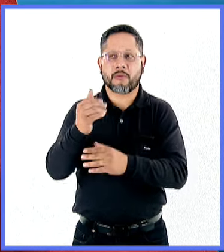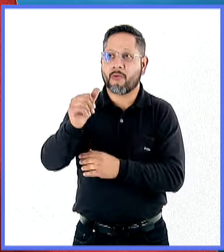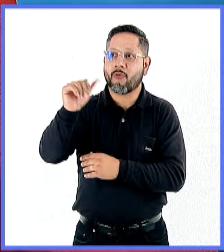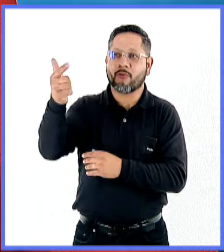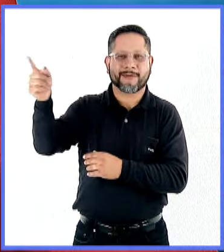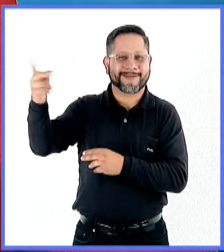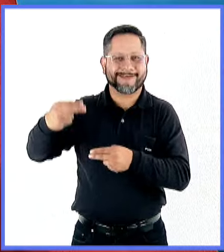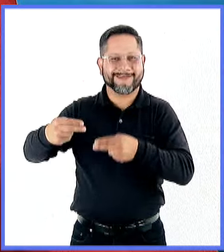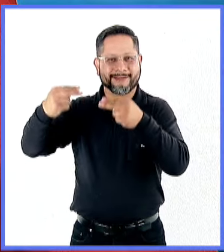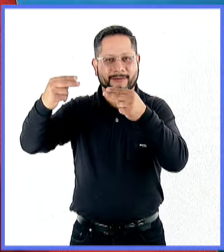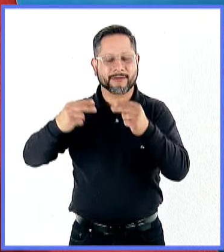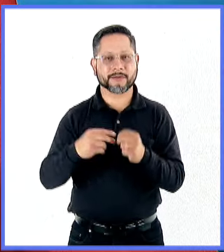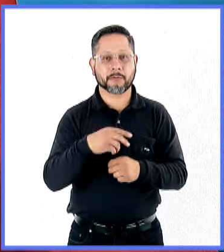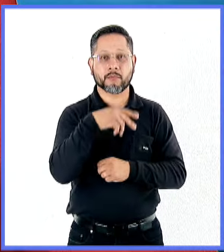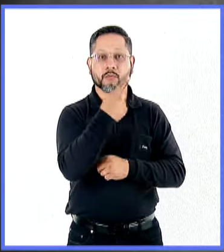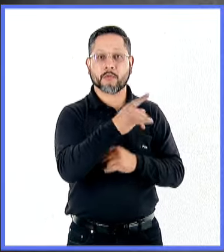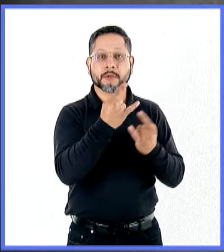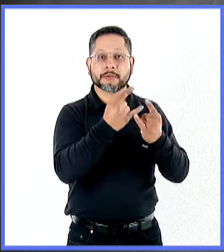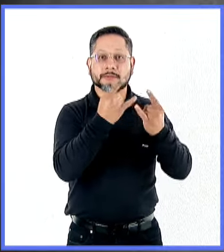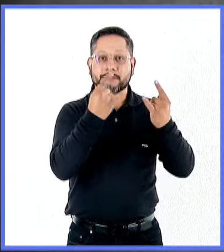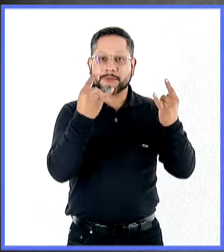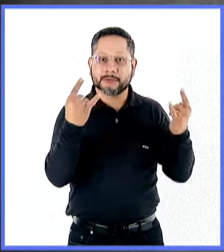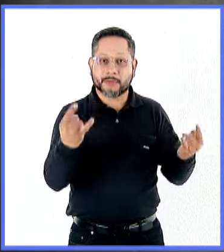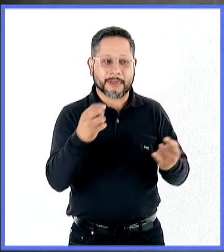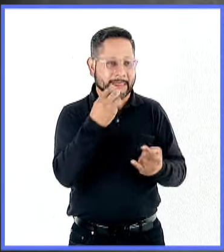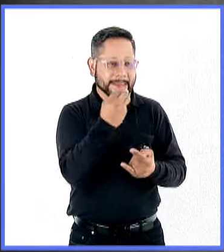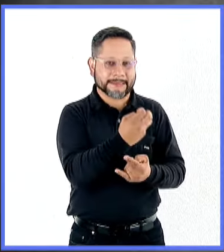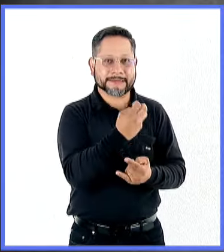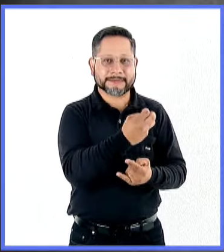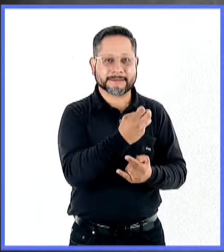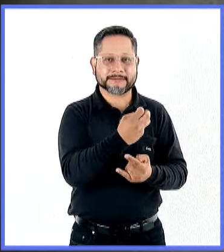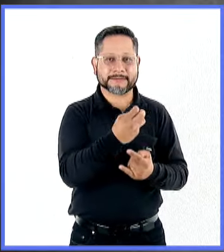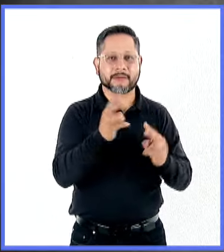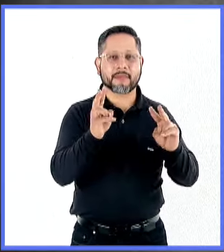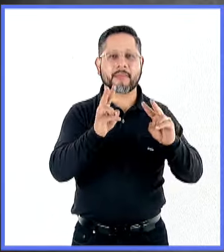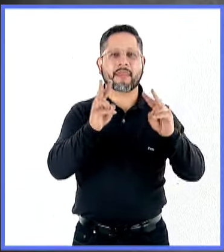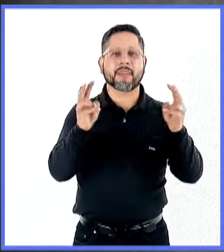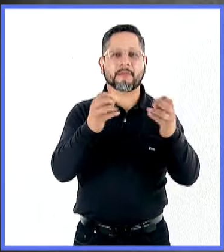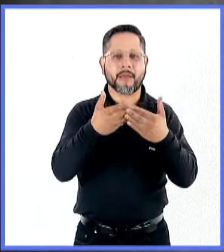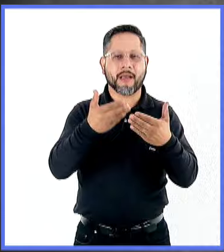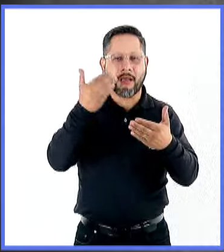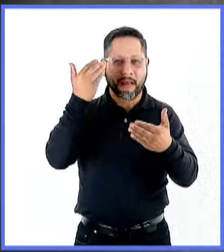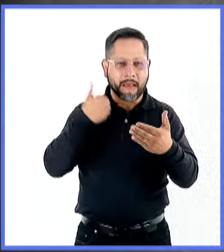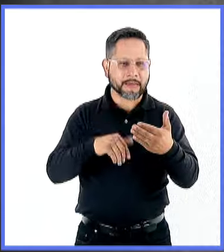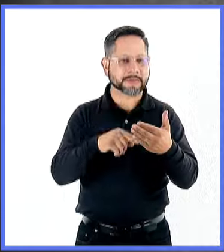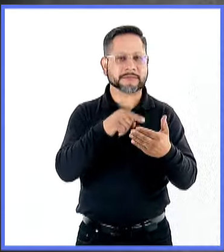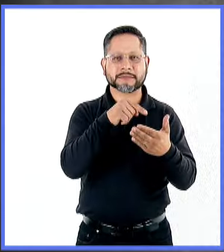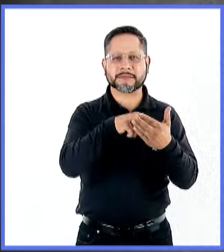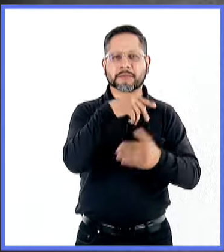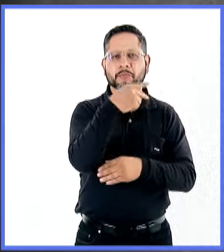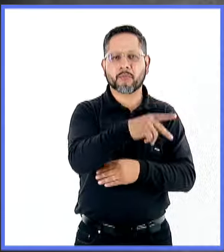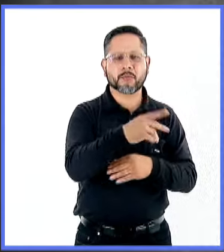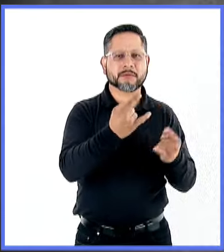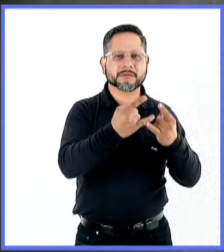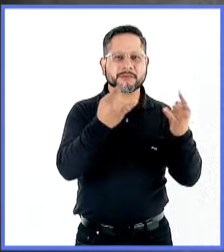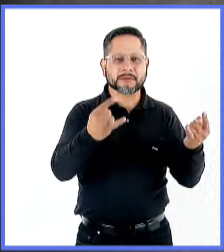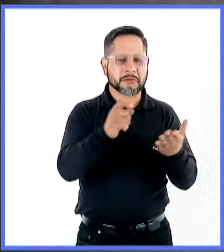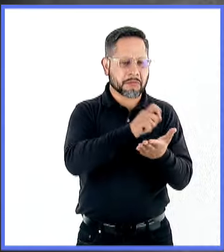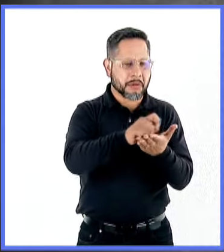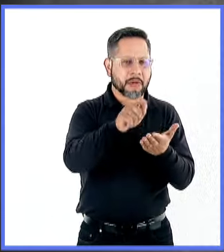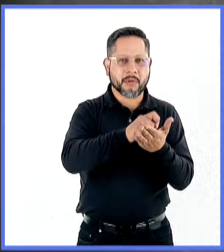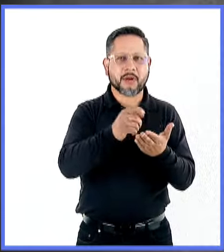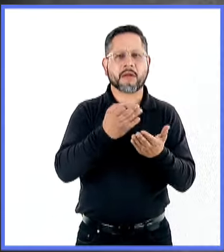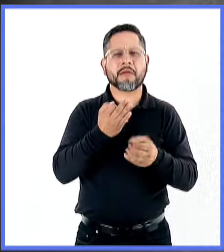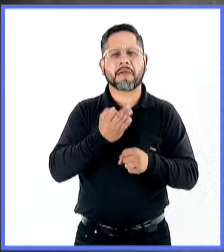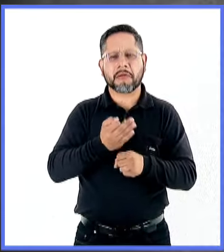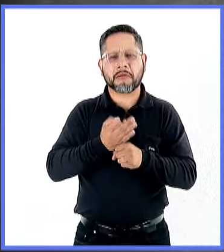autobiografías precoces. Entonces se llamaba autobiografía precoz, de Sáenz, etc., que estuvieron muy de moda en su momento,